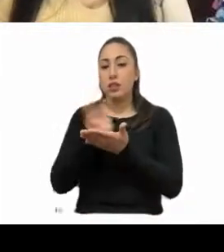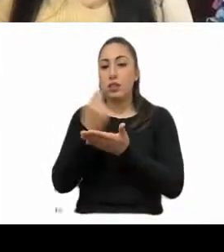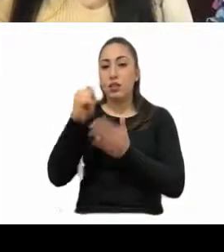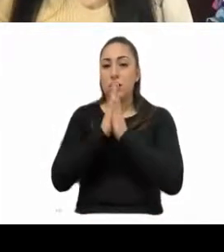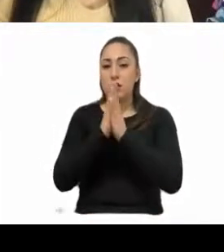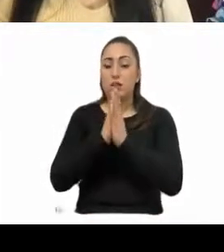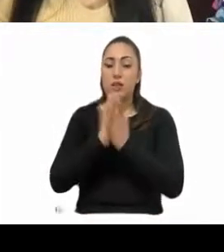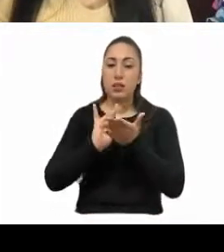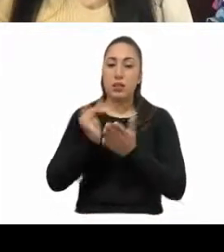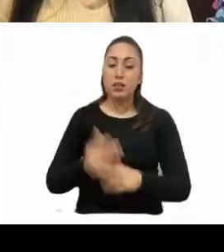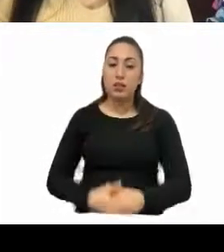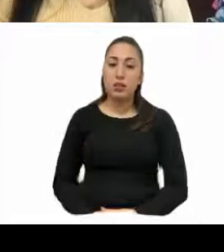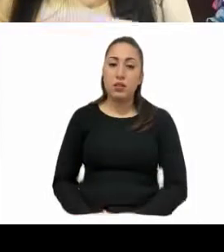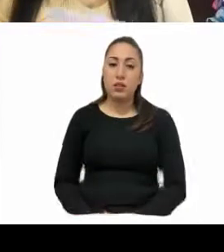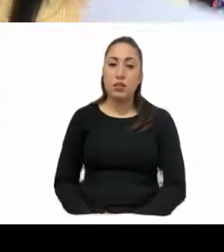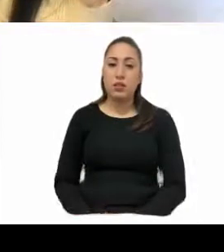gracias.